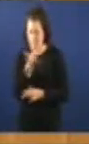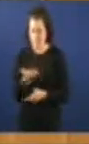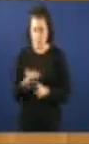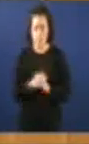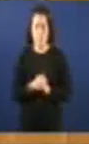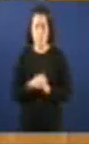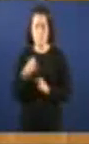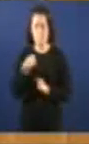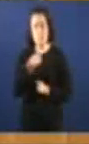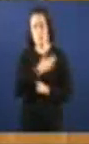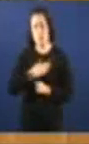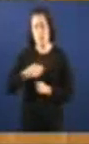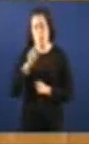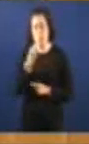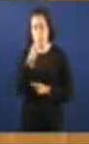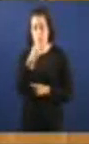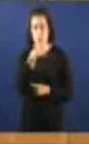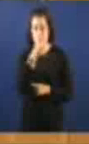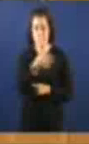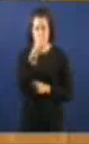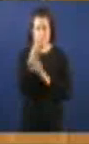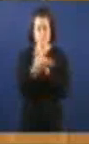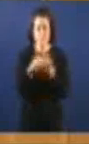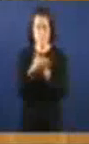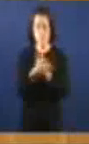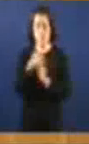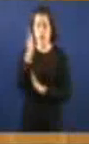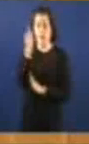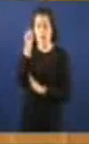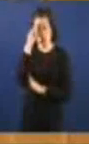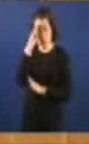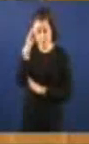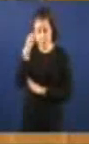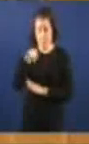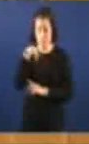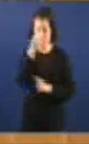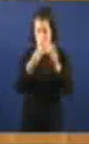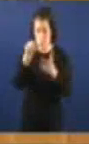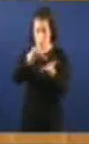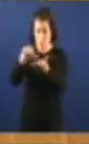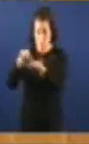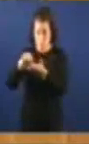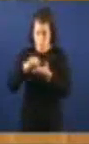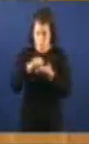Quero en primeiro lugar, pois, saudar a exes cidadáns e cidadáns